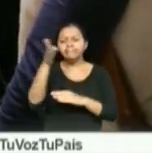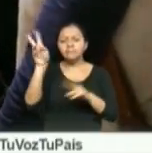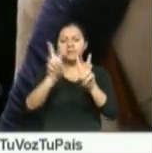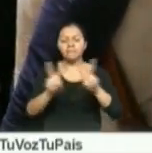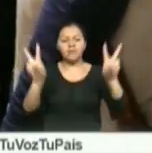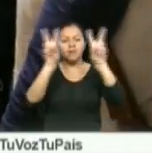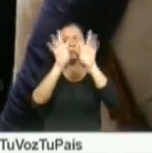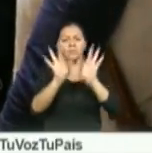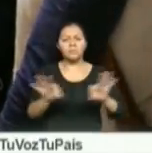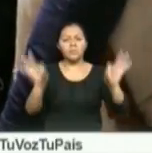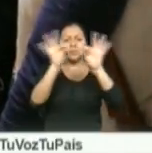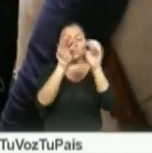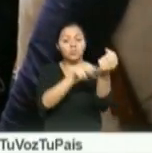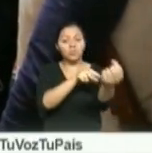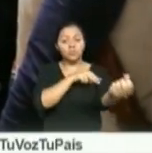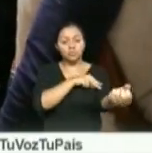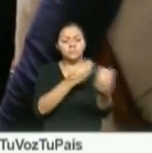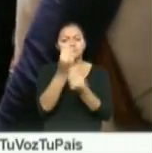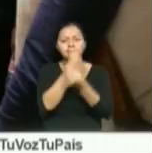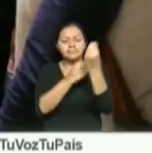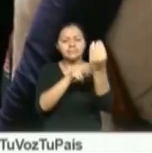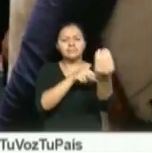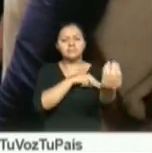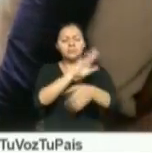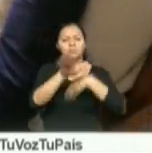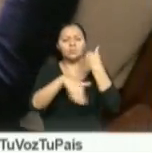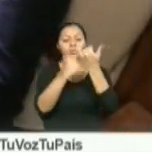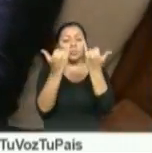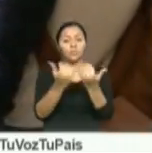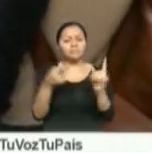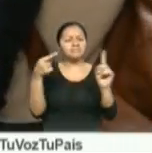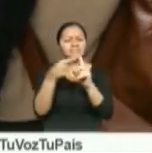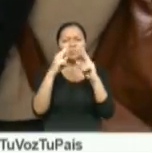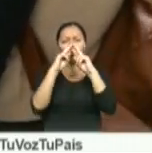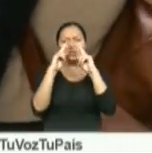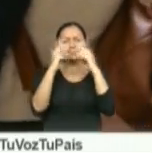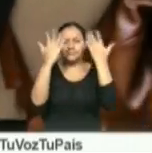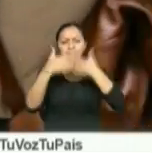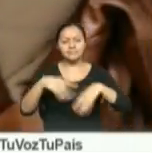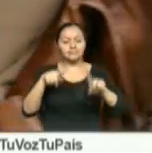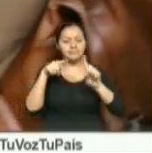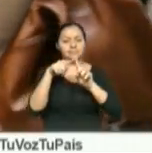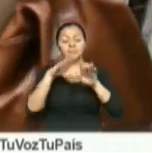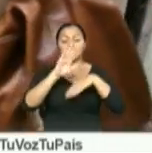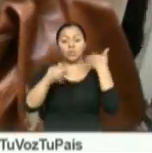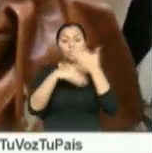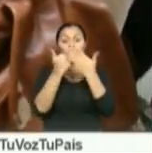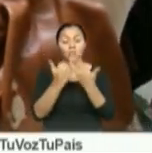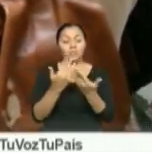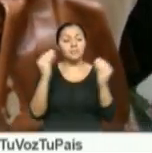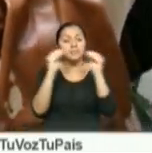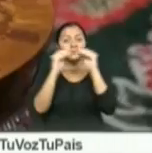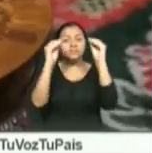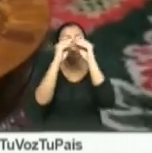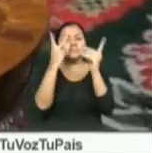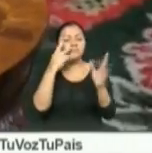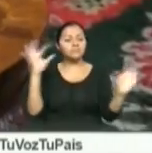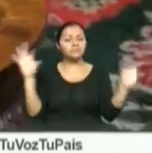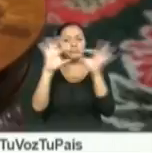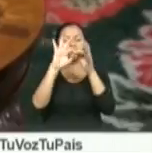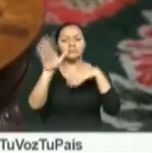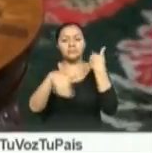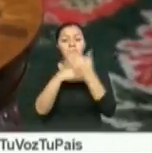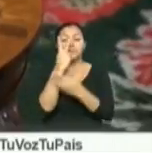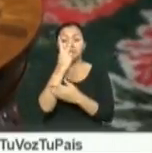valor las costumbres, tradiciones y ritualidad que pocos se conocen. Por eso, el teatro es el vínculo para que la ciudadanía